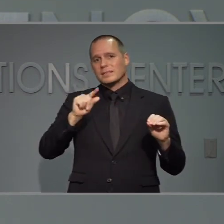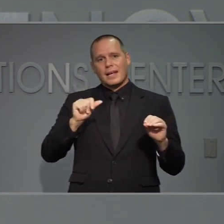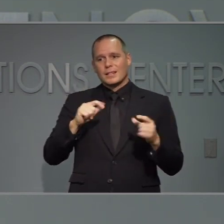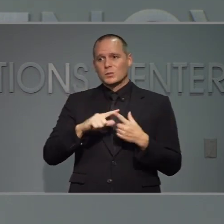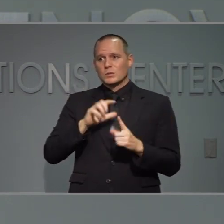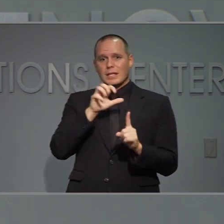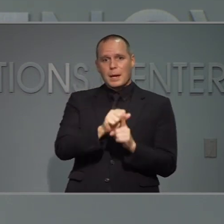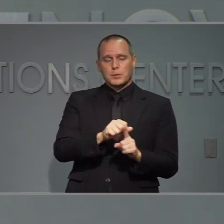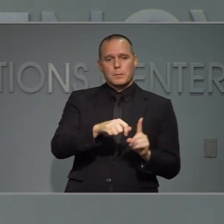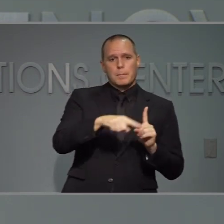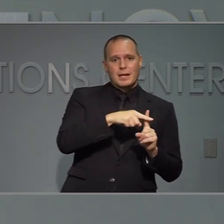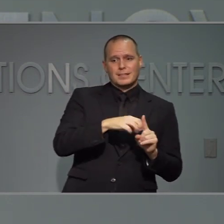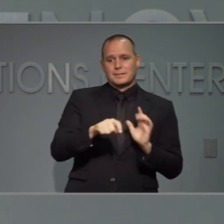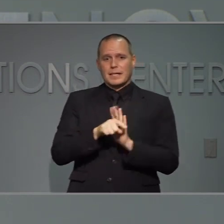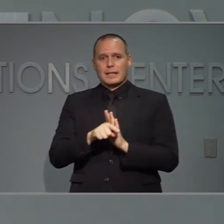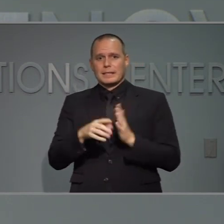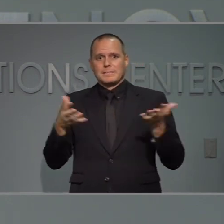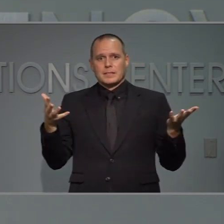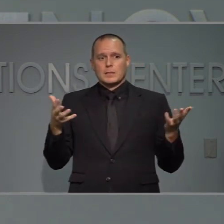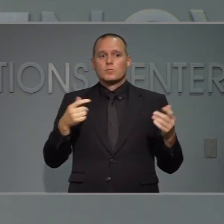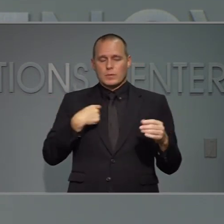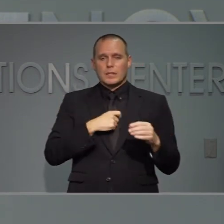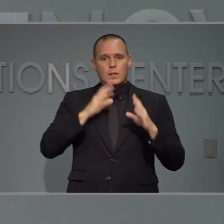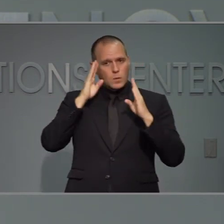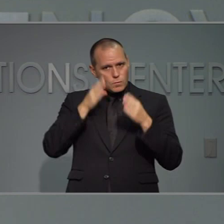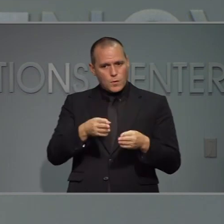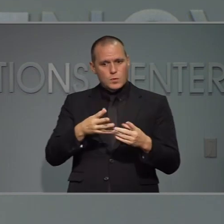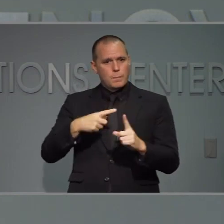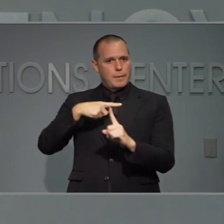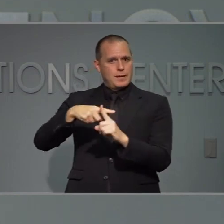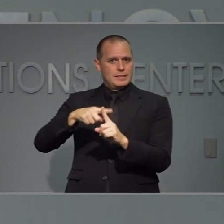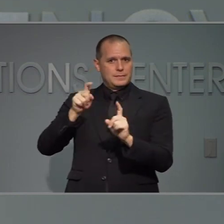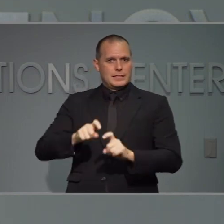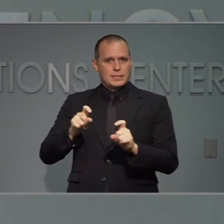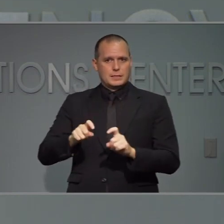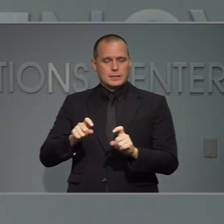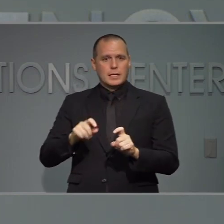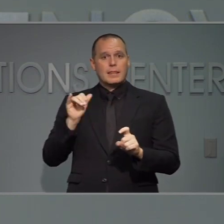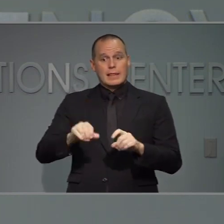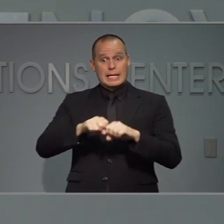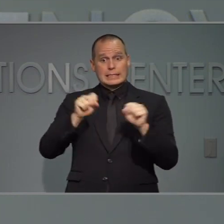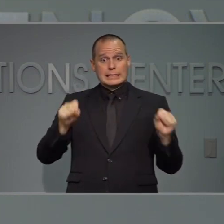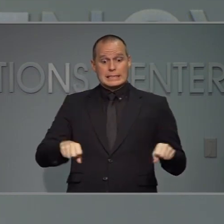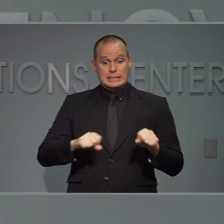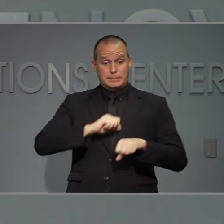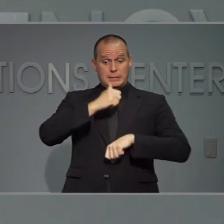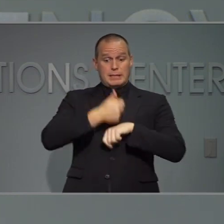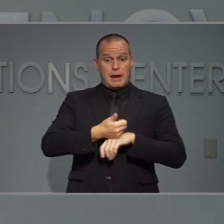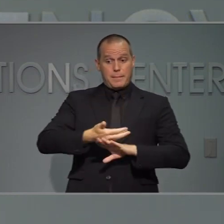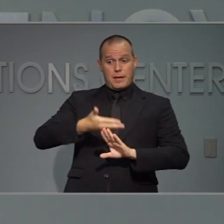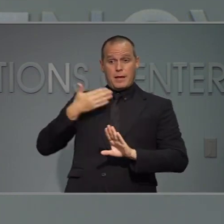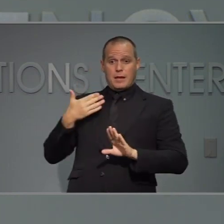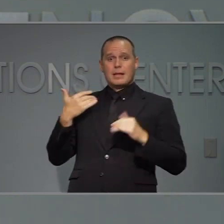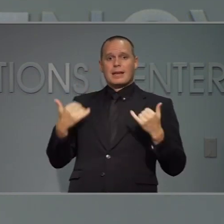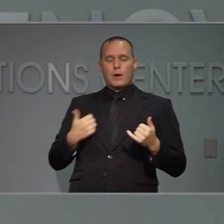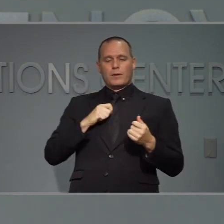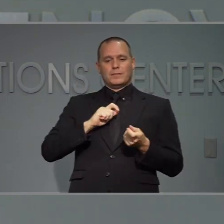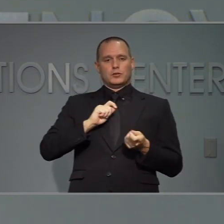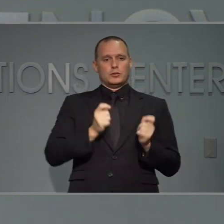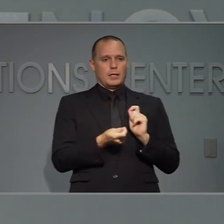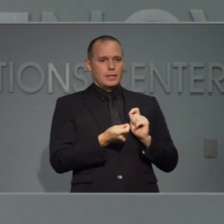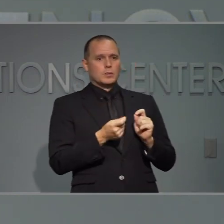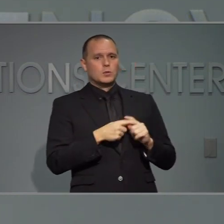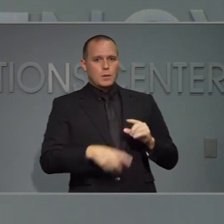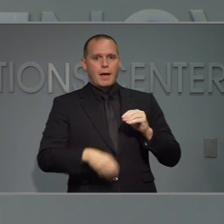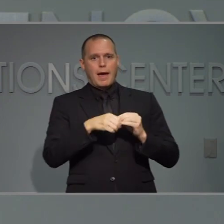teníamos un sistema para tener las pruebas positivas y negativas, nada más teníamos que las de positivo tuvimos